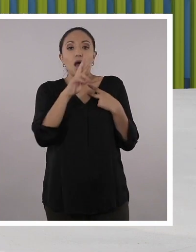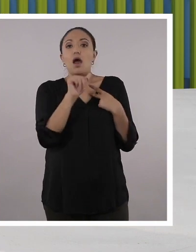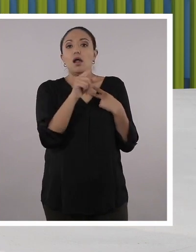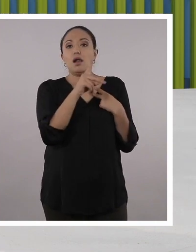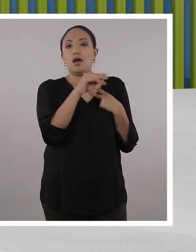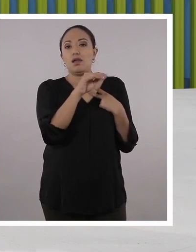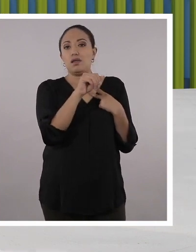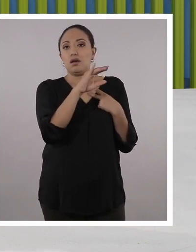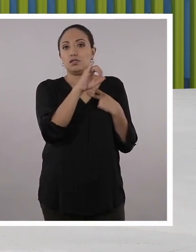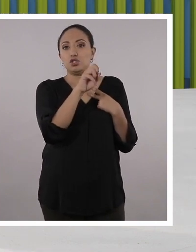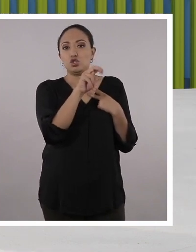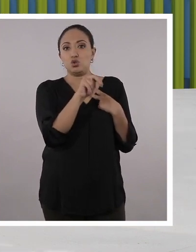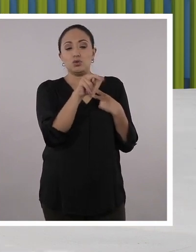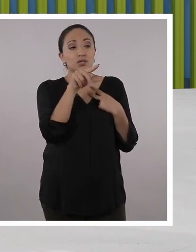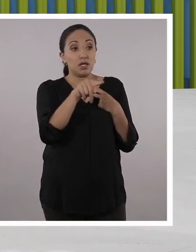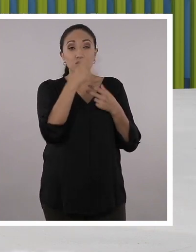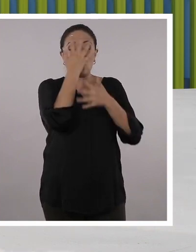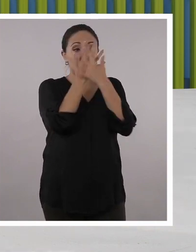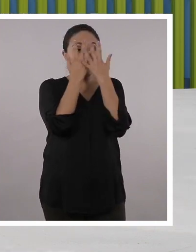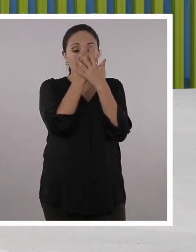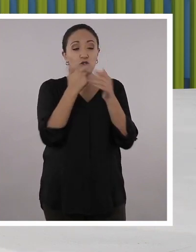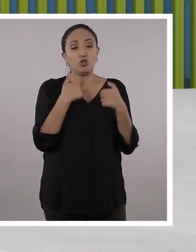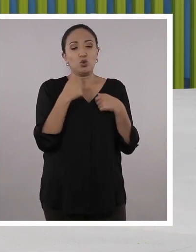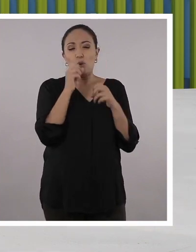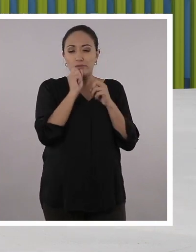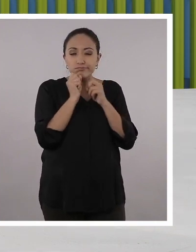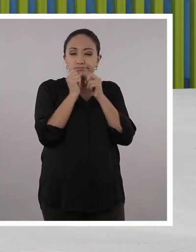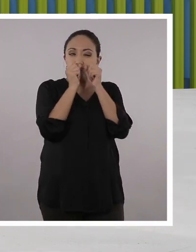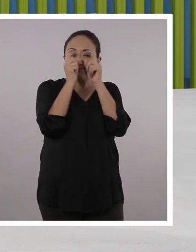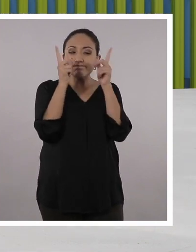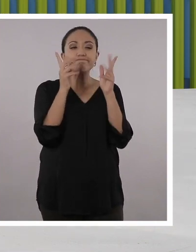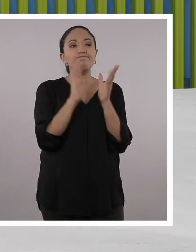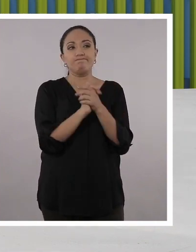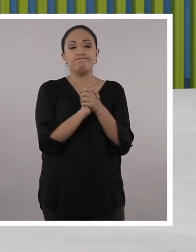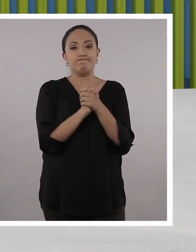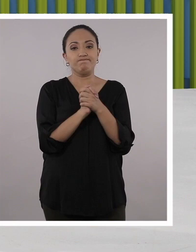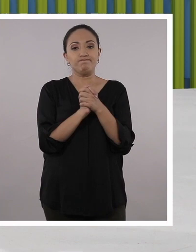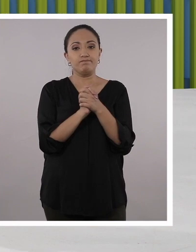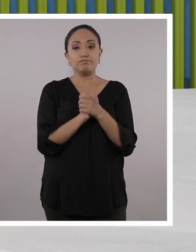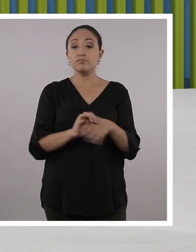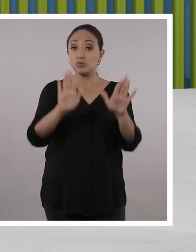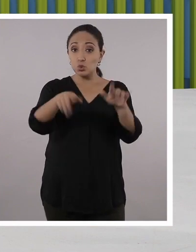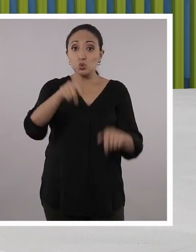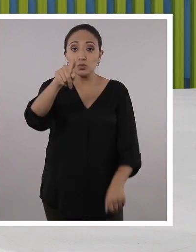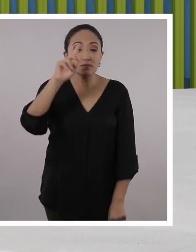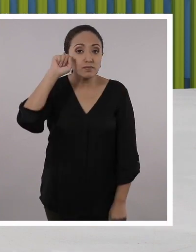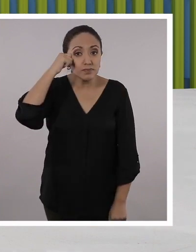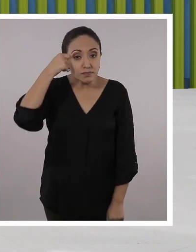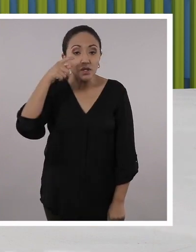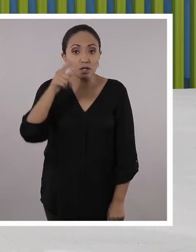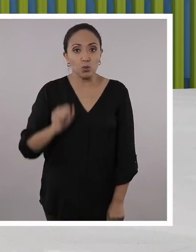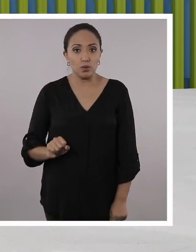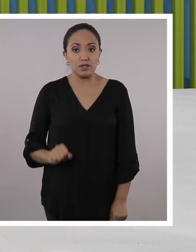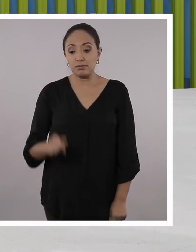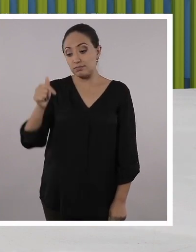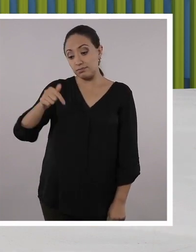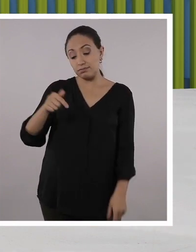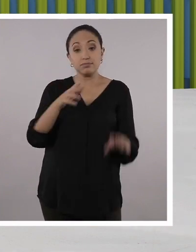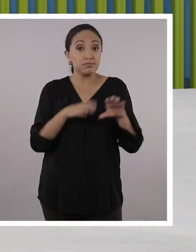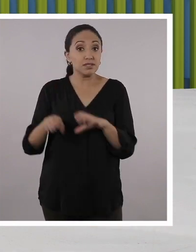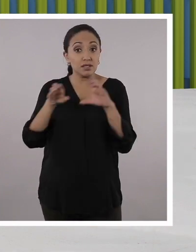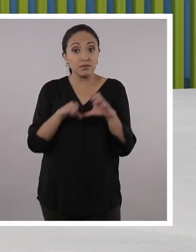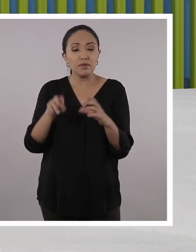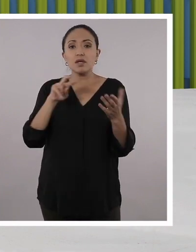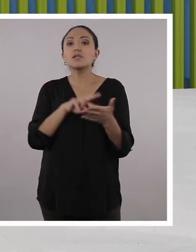vida. Correcto. Pueden ser temas que podemos seguir investigando, ¿no? Recuerden, chicos y chicas, que esta